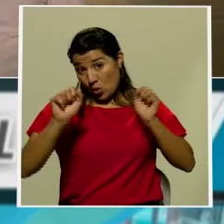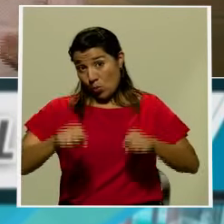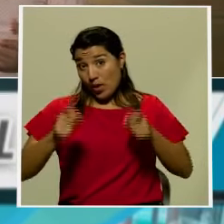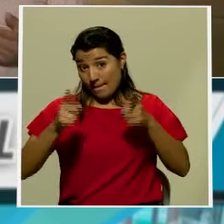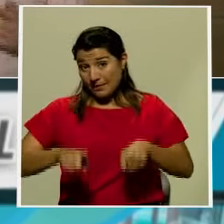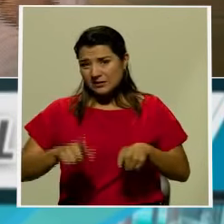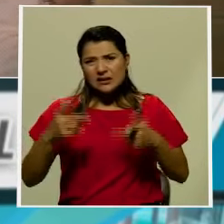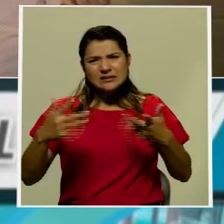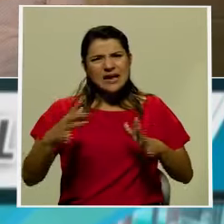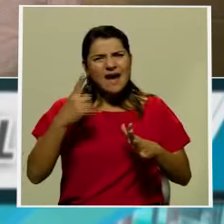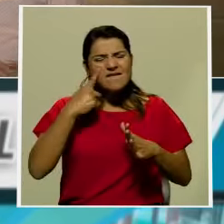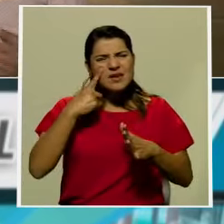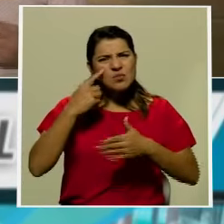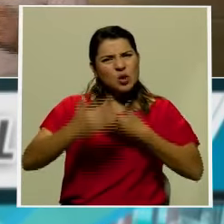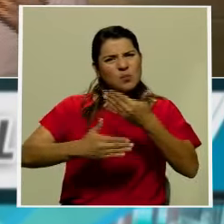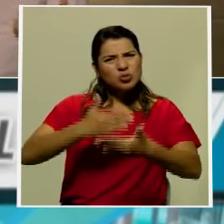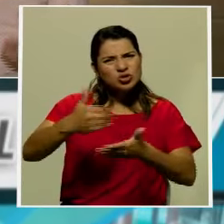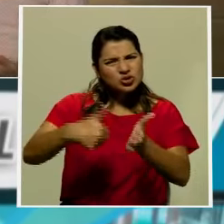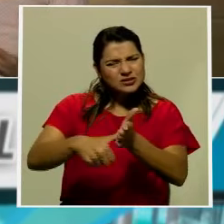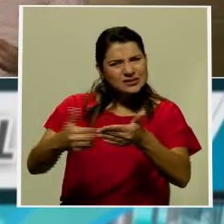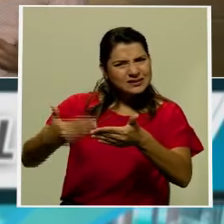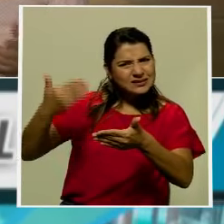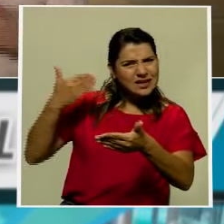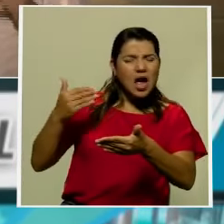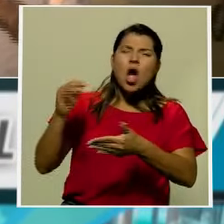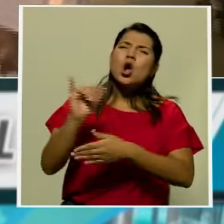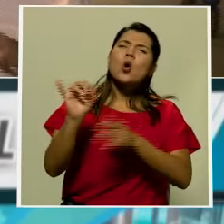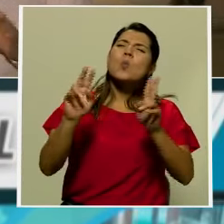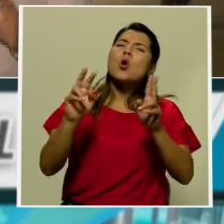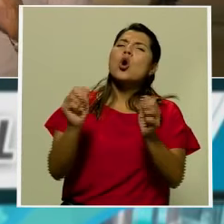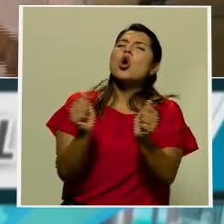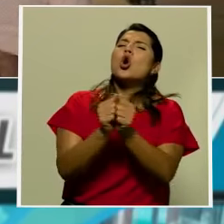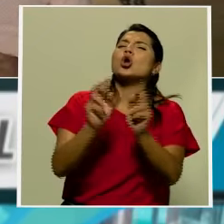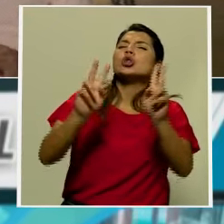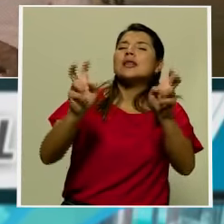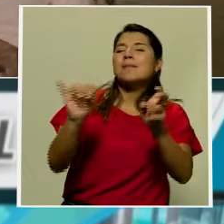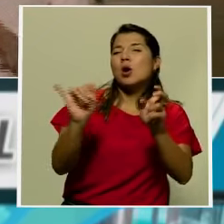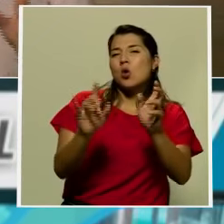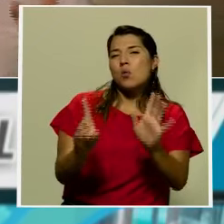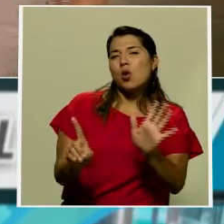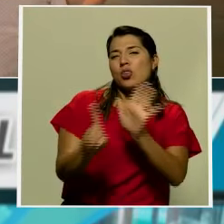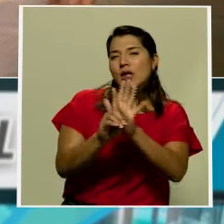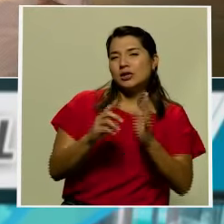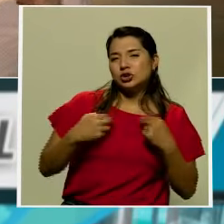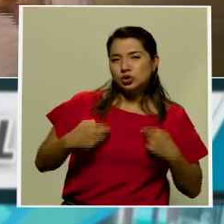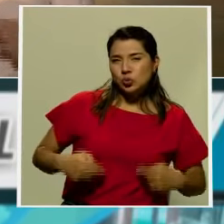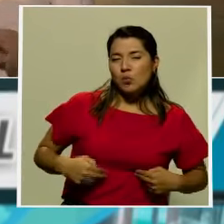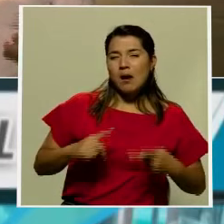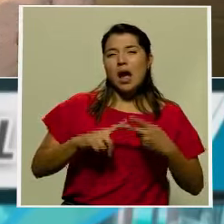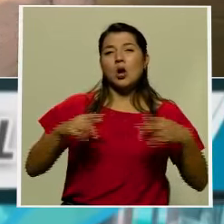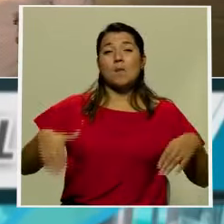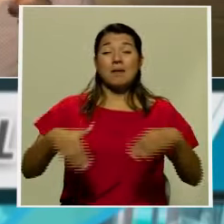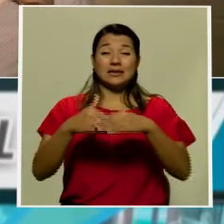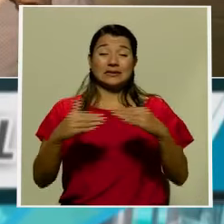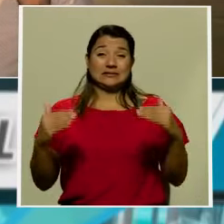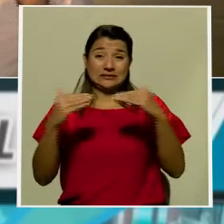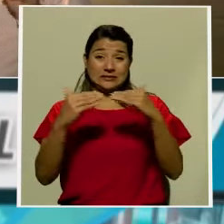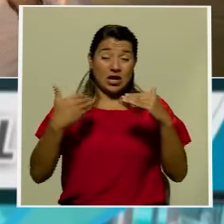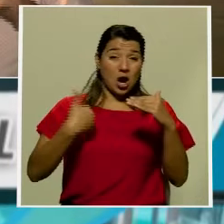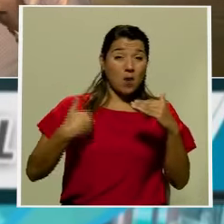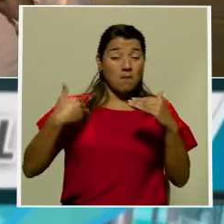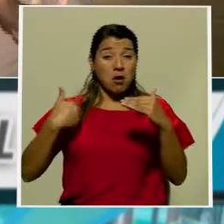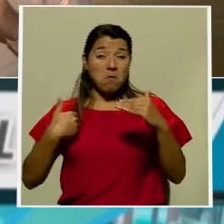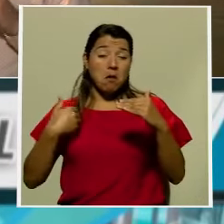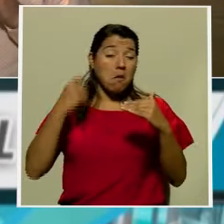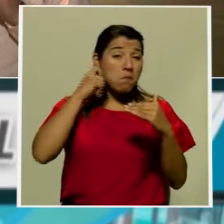tema de derechos humanos matrimonio igualitario y demás y que bueno en esta campaña ella nos decía y se lo voy a decir textualmente que sería